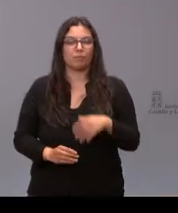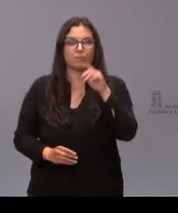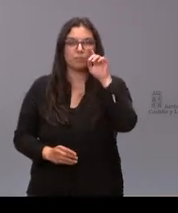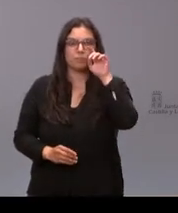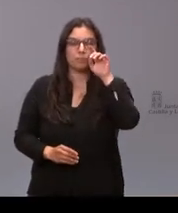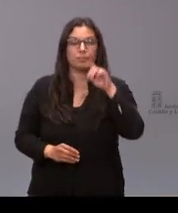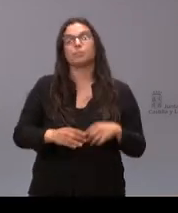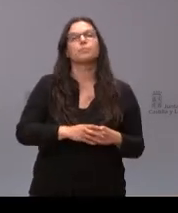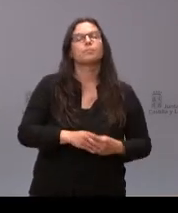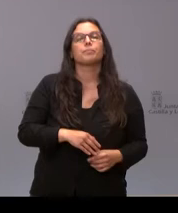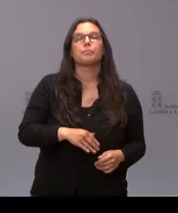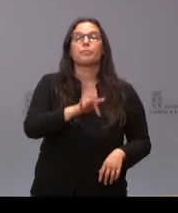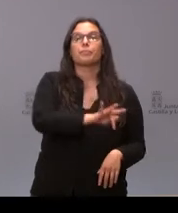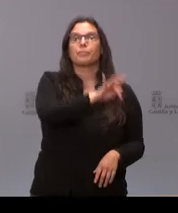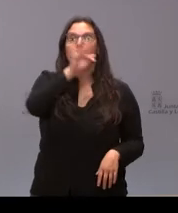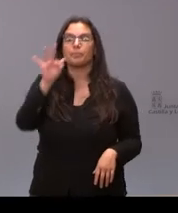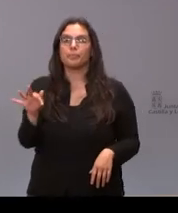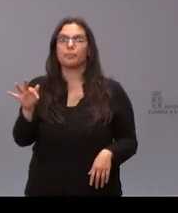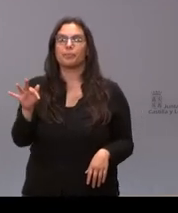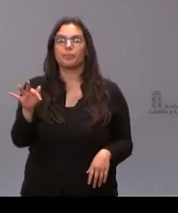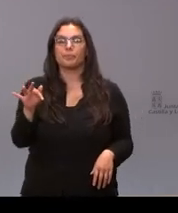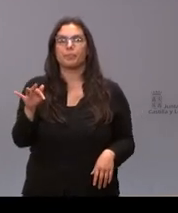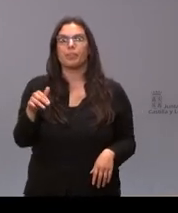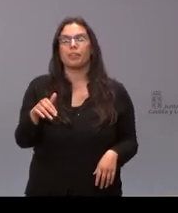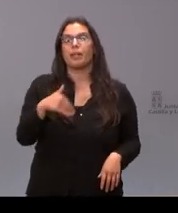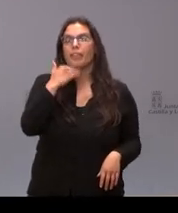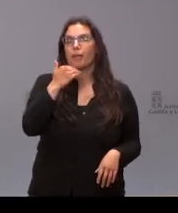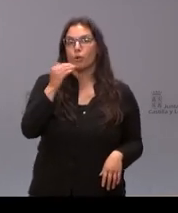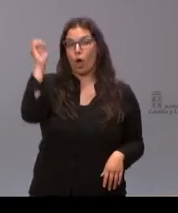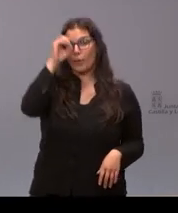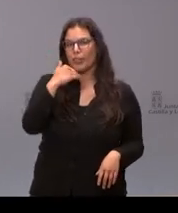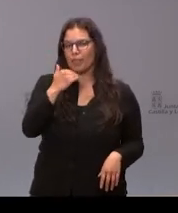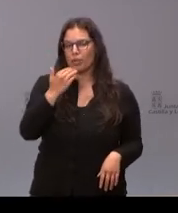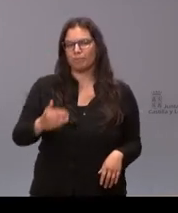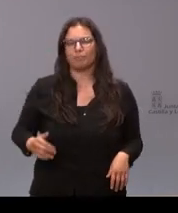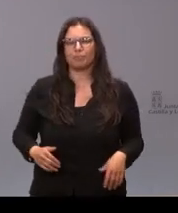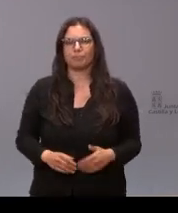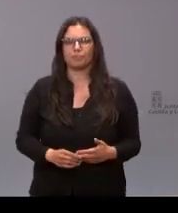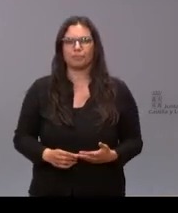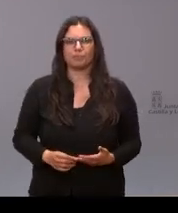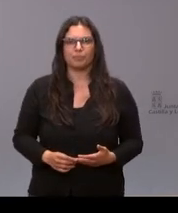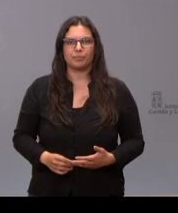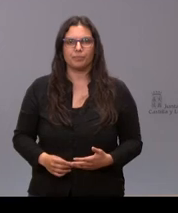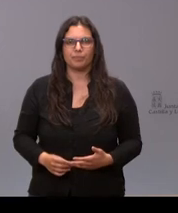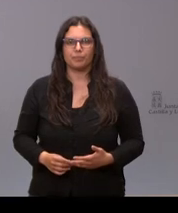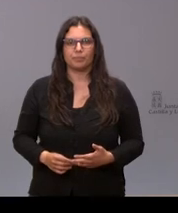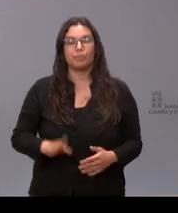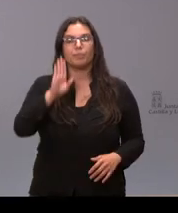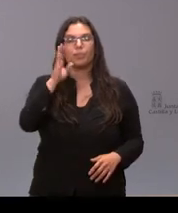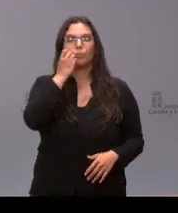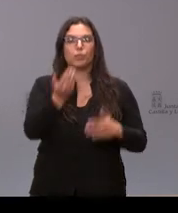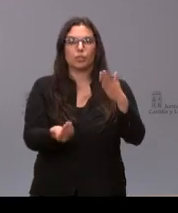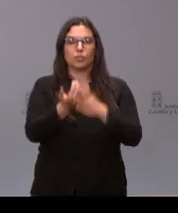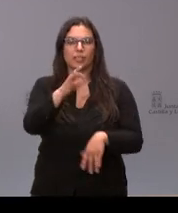Desde Zamora interviene hoy también Carlos Gil de la opinión adelante Carlos cuando quieras Hola buenos días